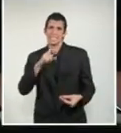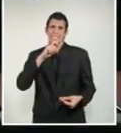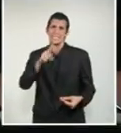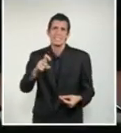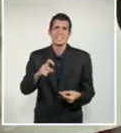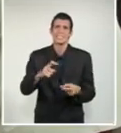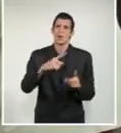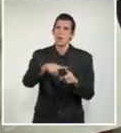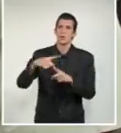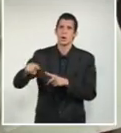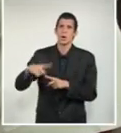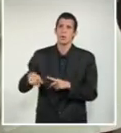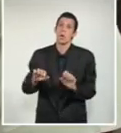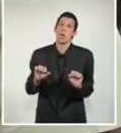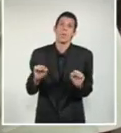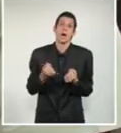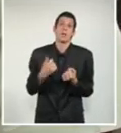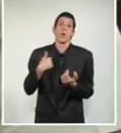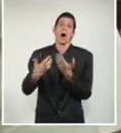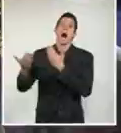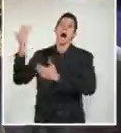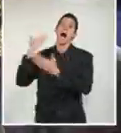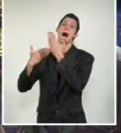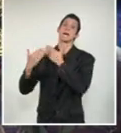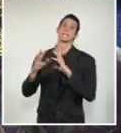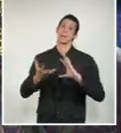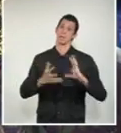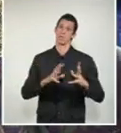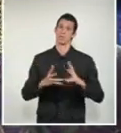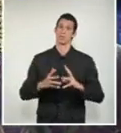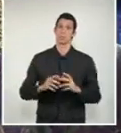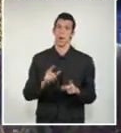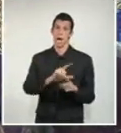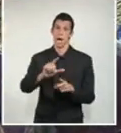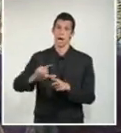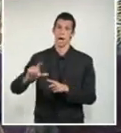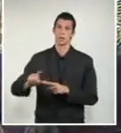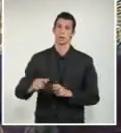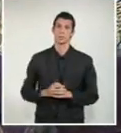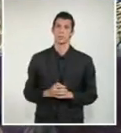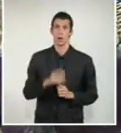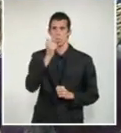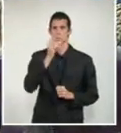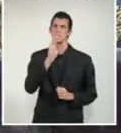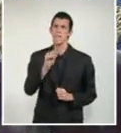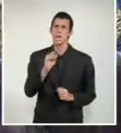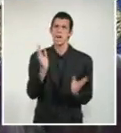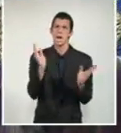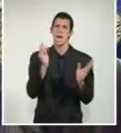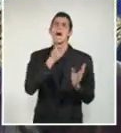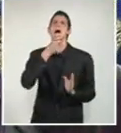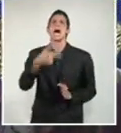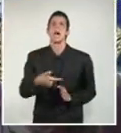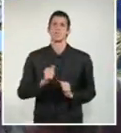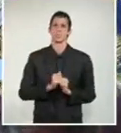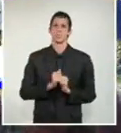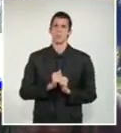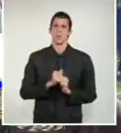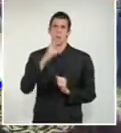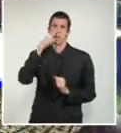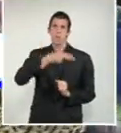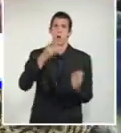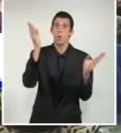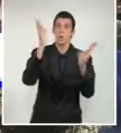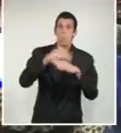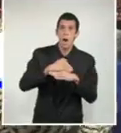que se habían perdido en la agricultura cubana. Si no hay combustible, lo vamos a hacer con bueyes. Si no hay productos químicos,